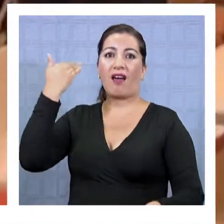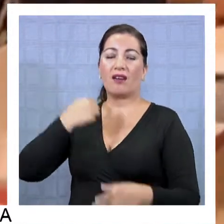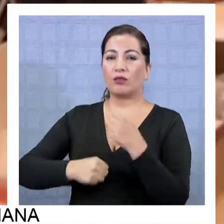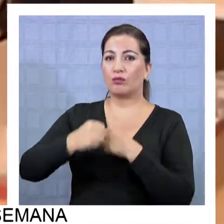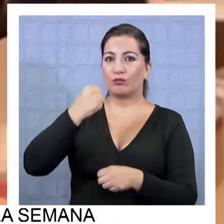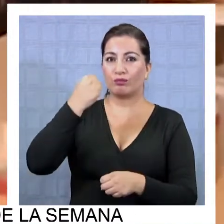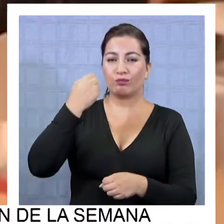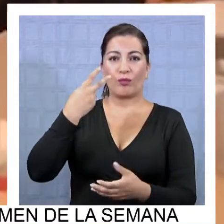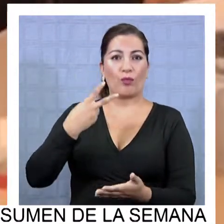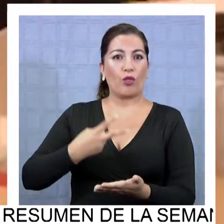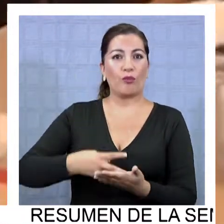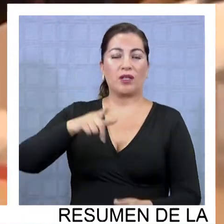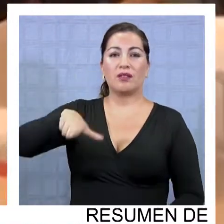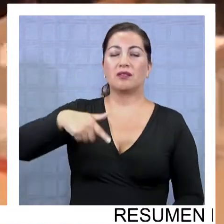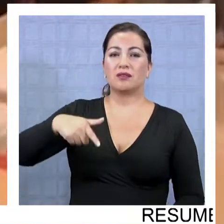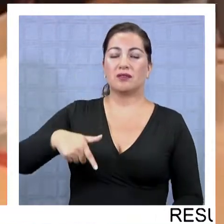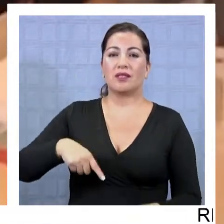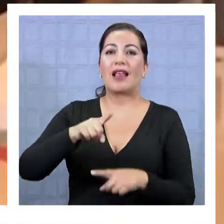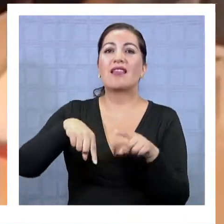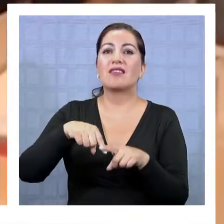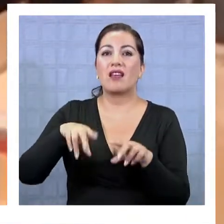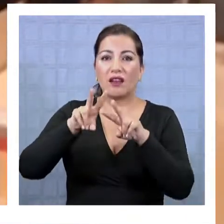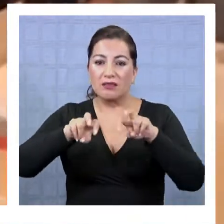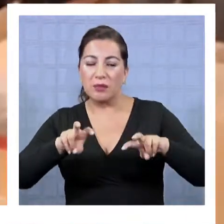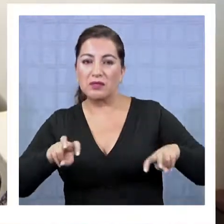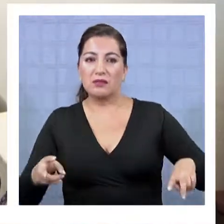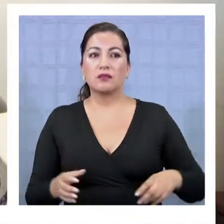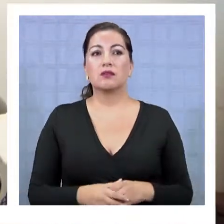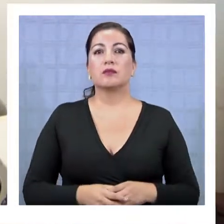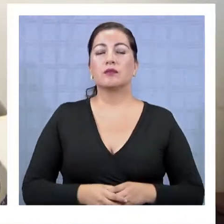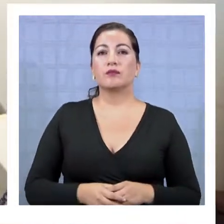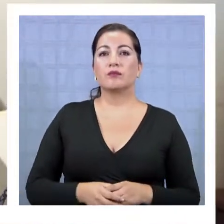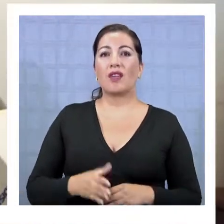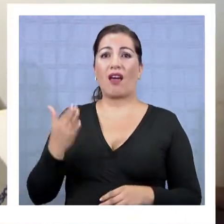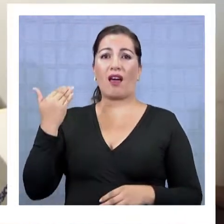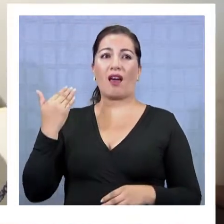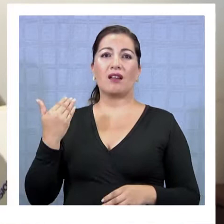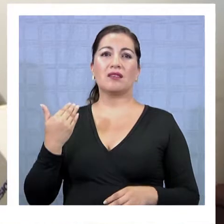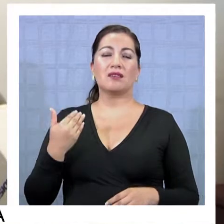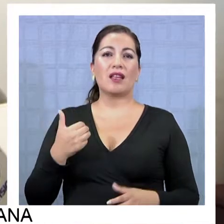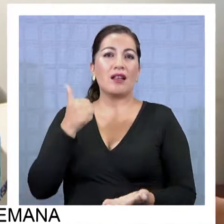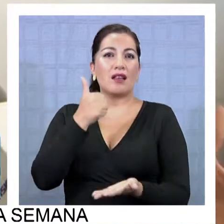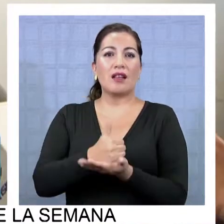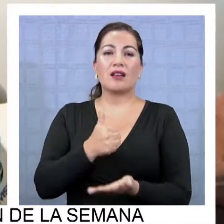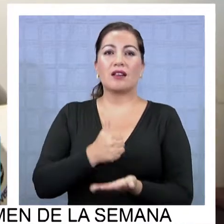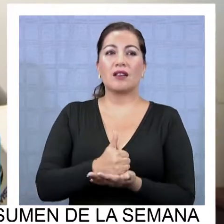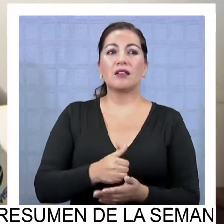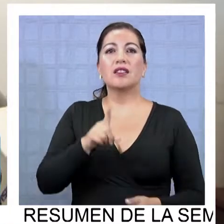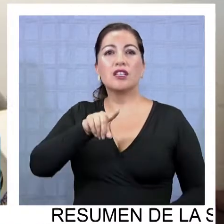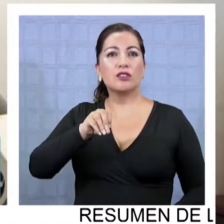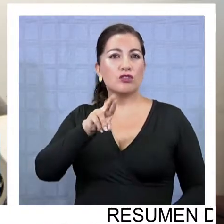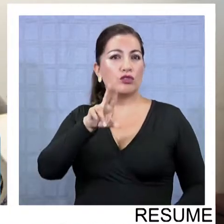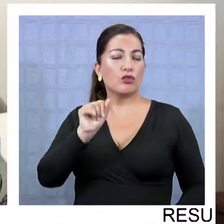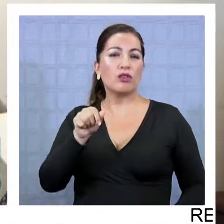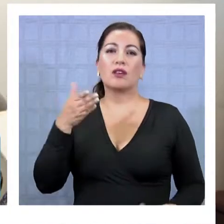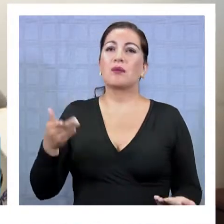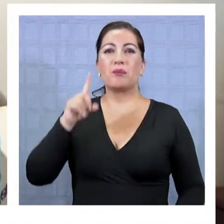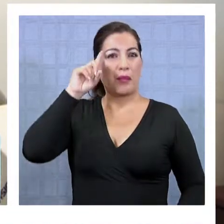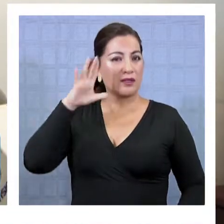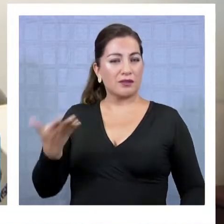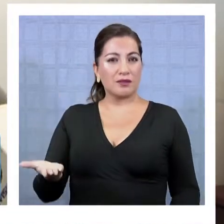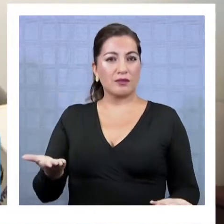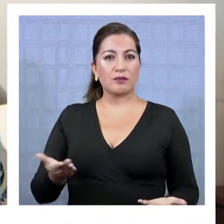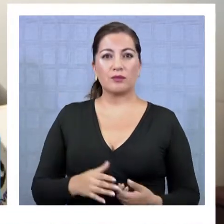del año 2017. Inicialmente en la administración del exalcalde Jorge Soria comenzamos con estas inscripciones para ver